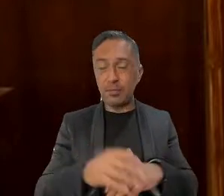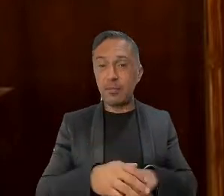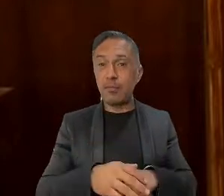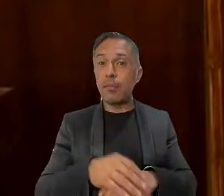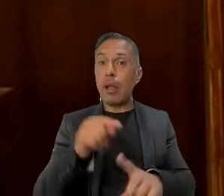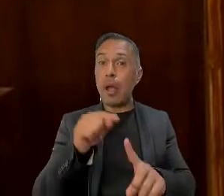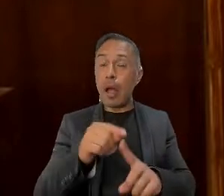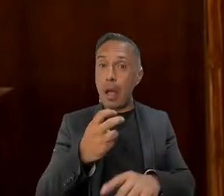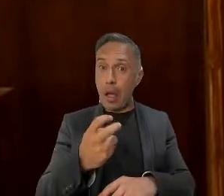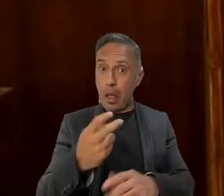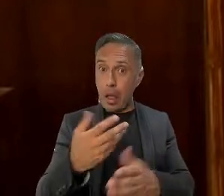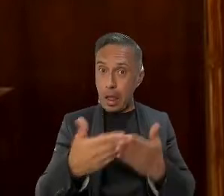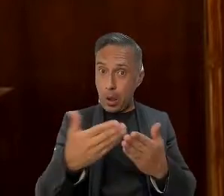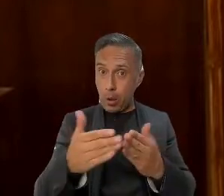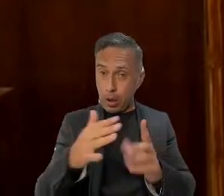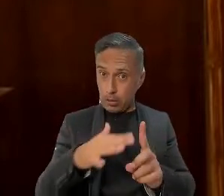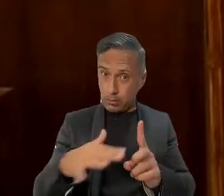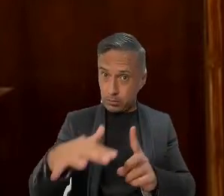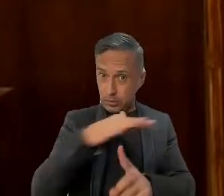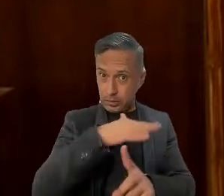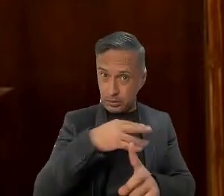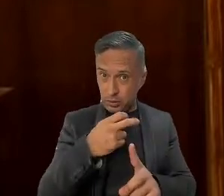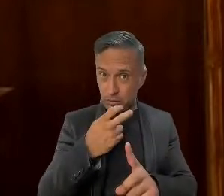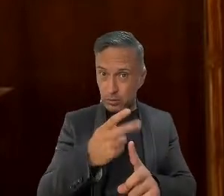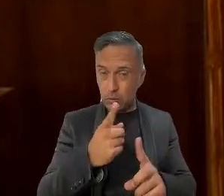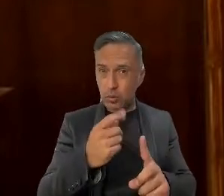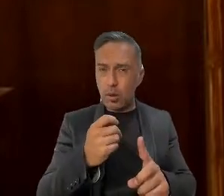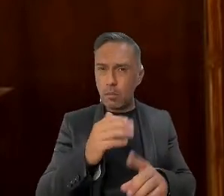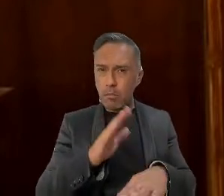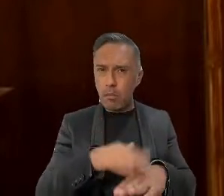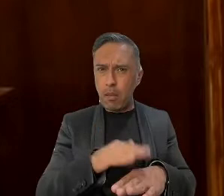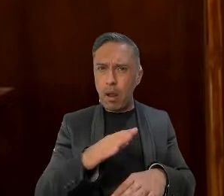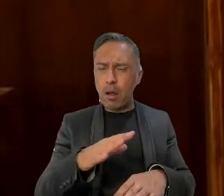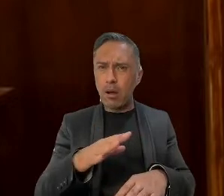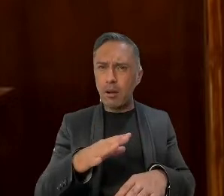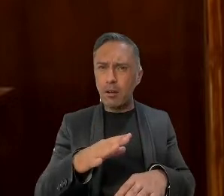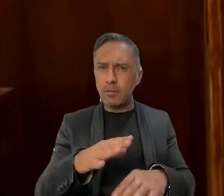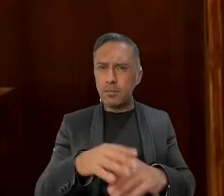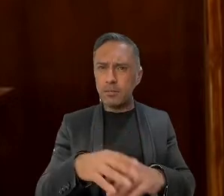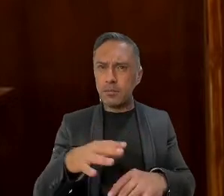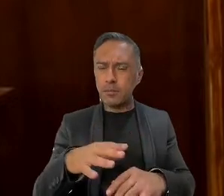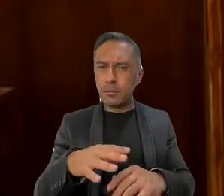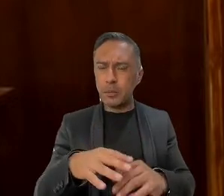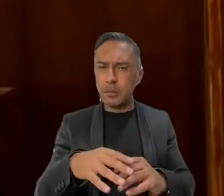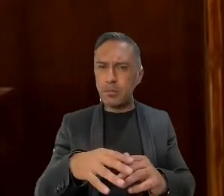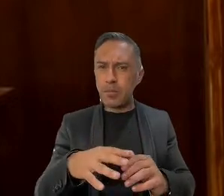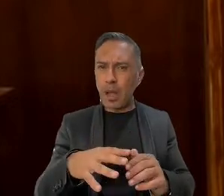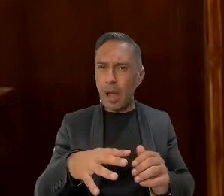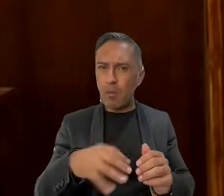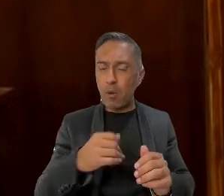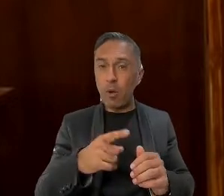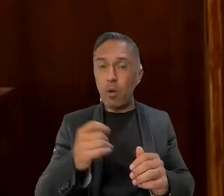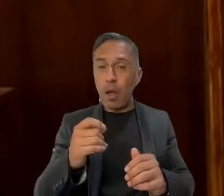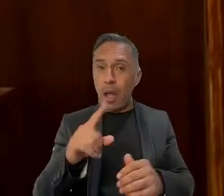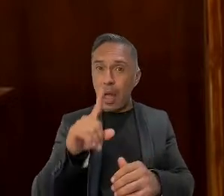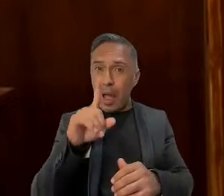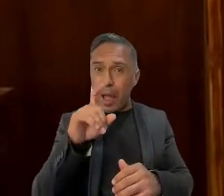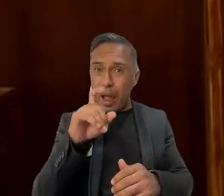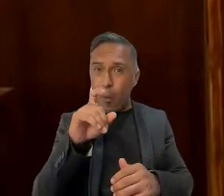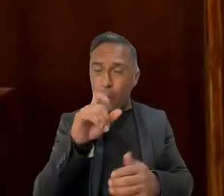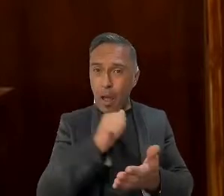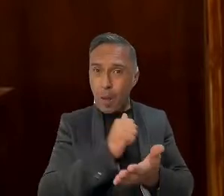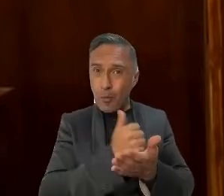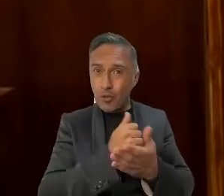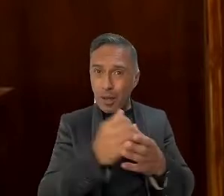escenario, no tengamos que explotarlo y debamos comprar nuestra agua embotellada para todo